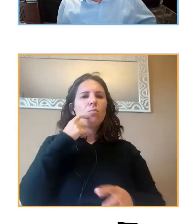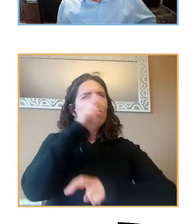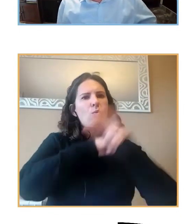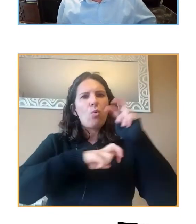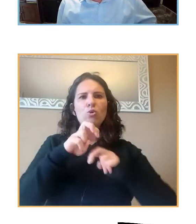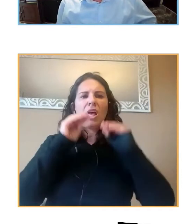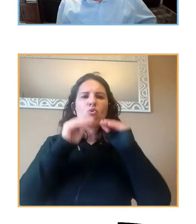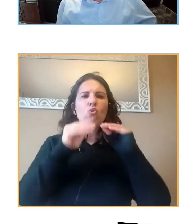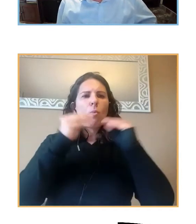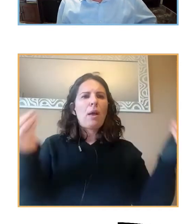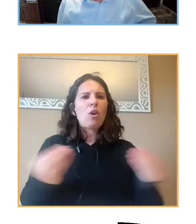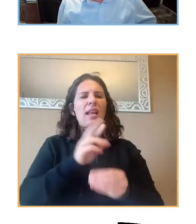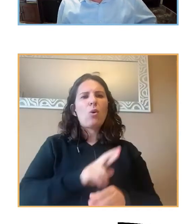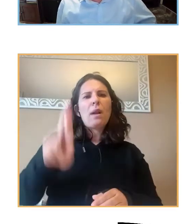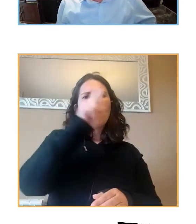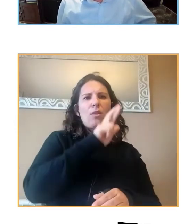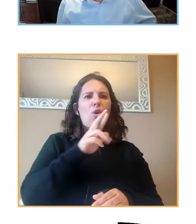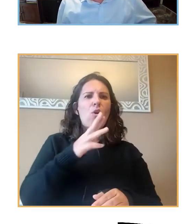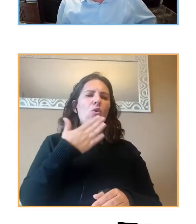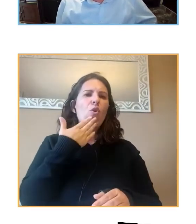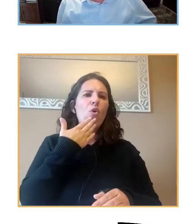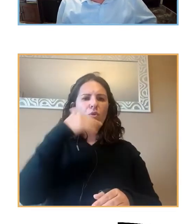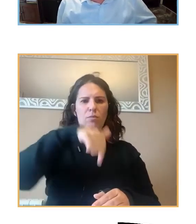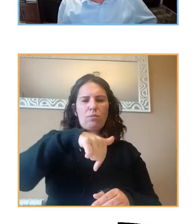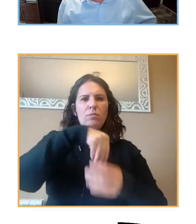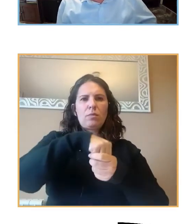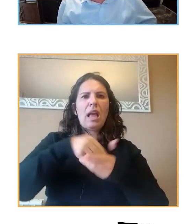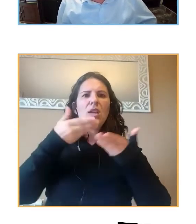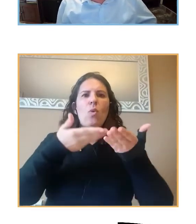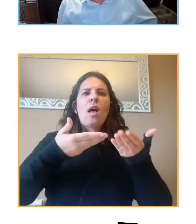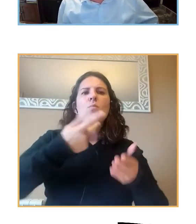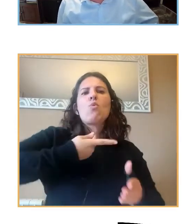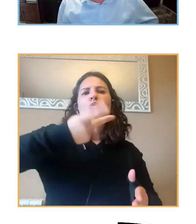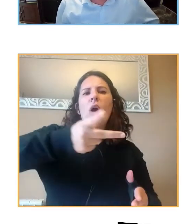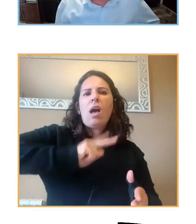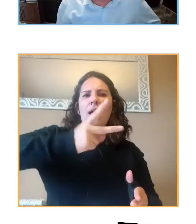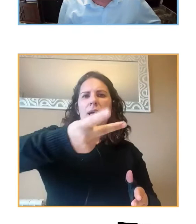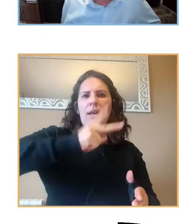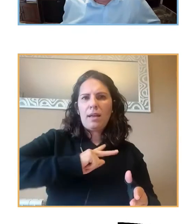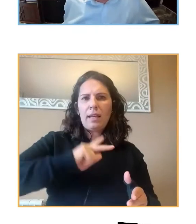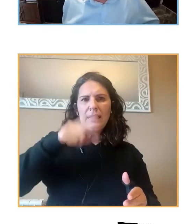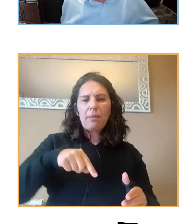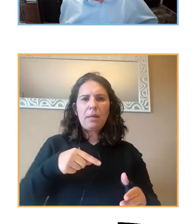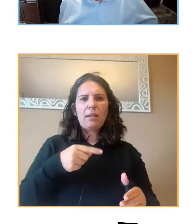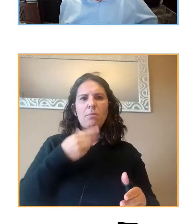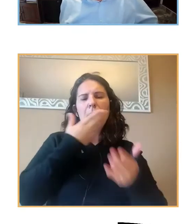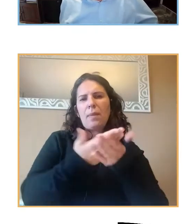mejoría y recuperación mediante la ayuda mutua y, al mismo tiempo, demandar una asistencia psicológica adecuada.